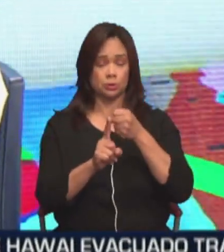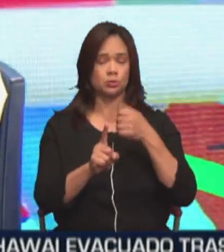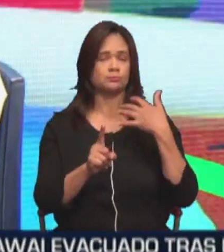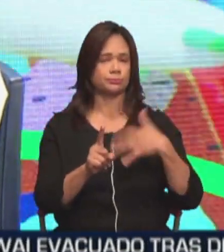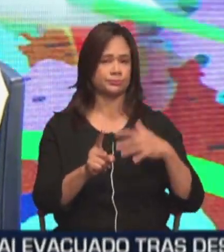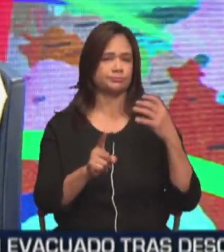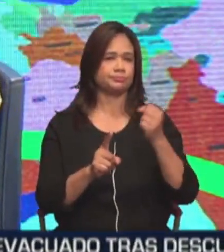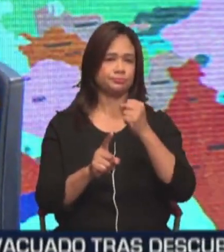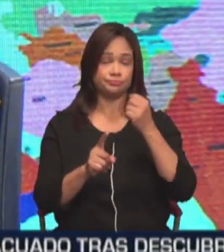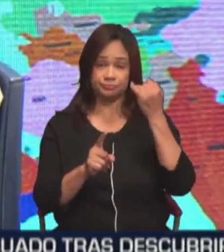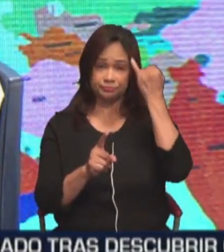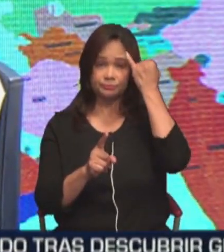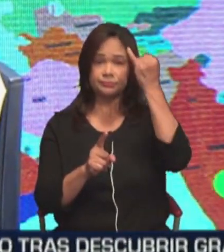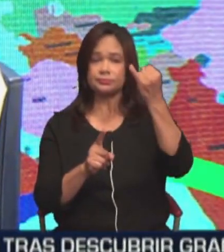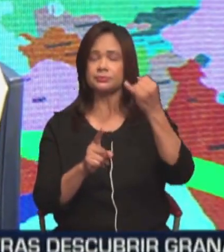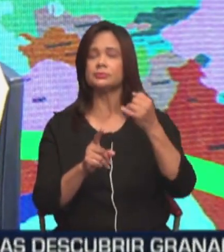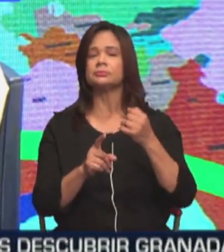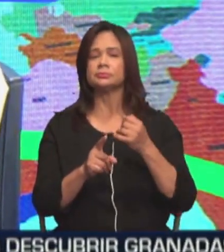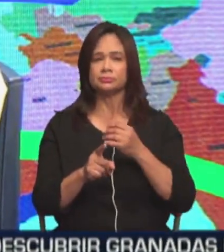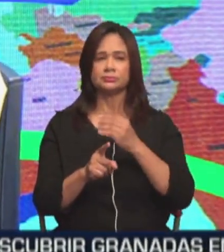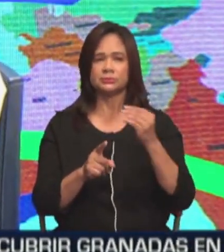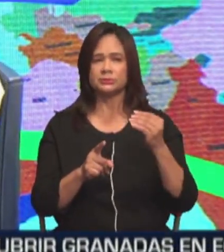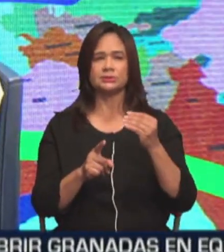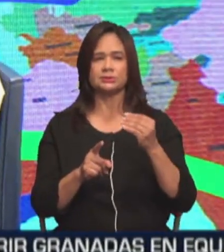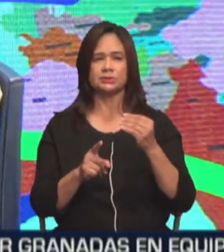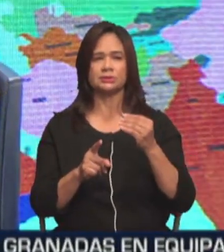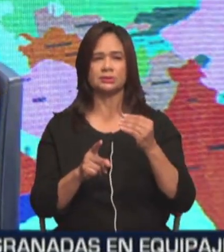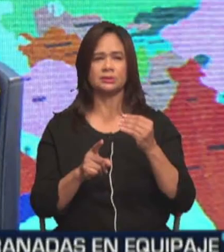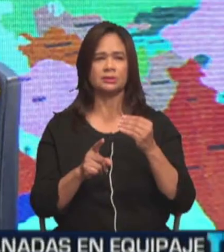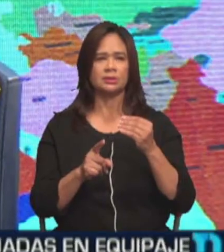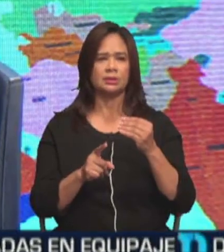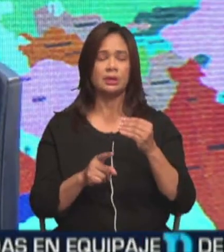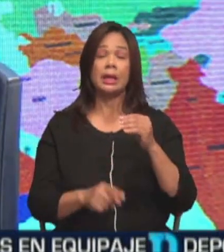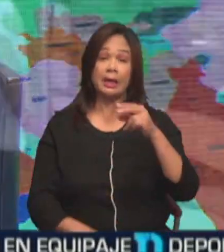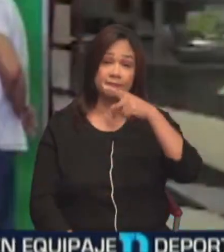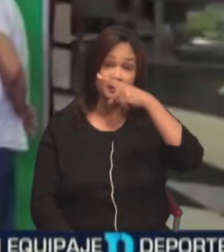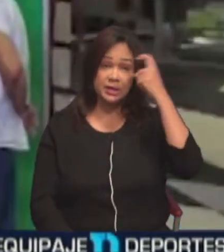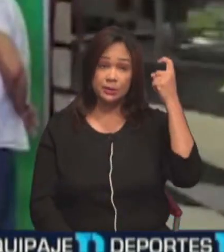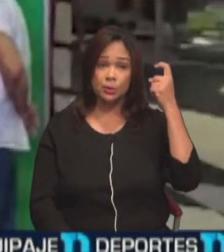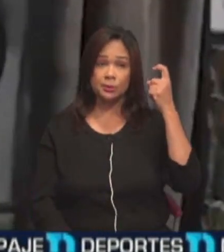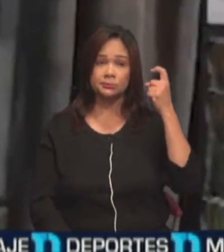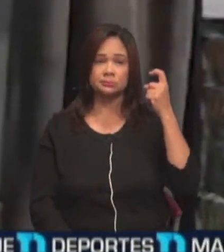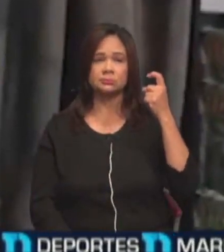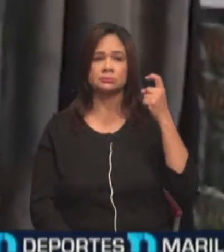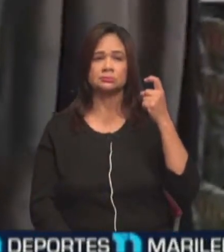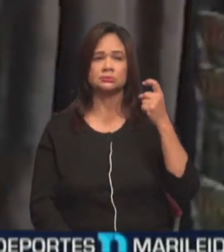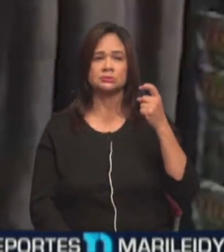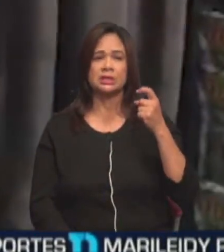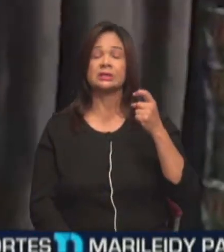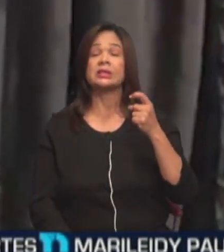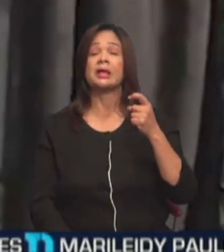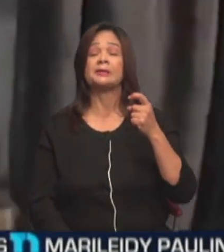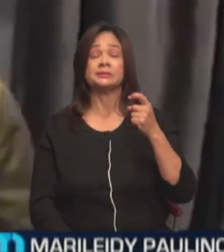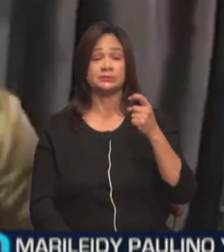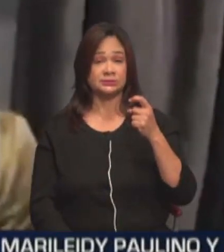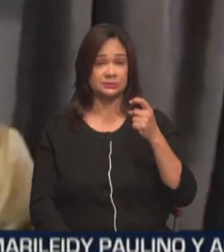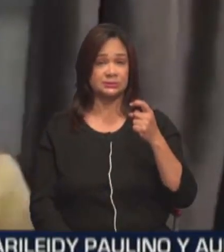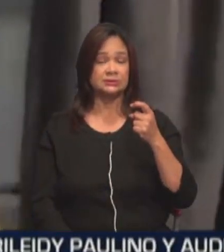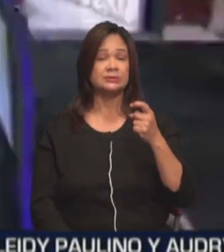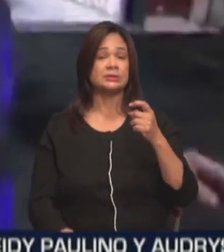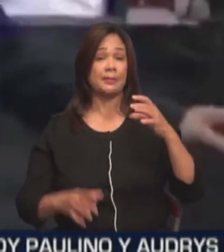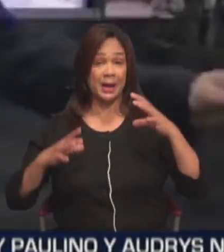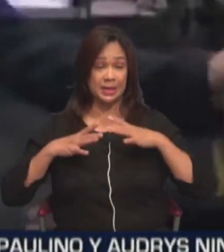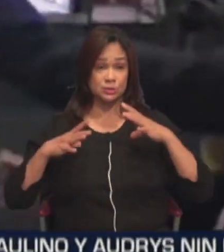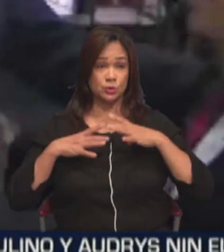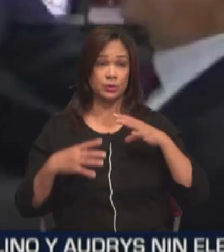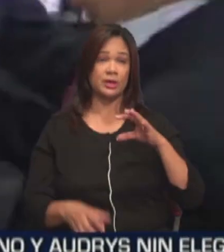El invento cuadró. Ellos tienen una oferta que se llama en verano, oferta de feria, vacaciones CTN. O sea, ya lo tienen